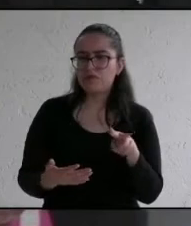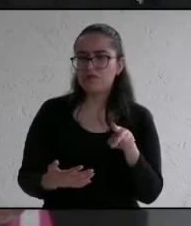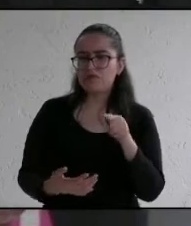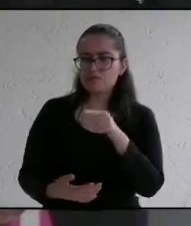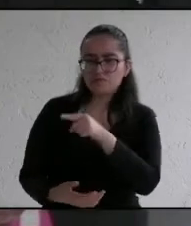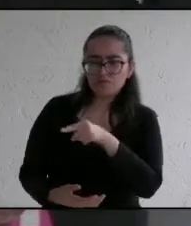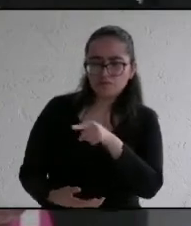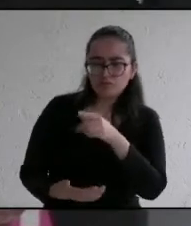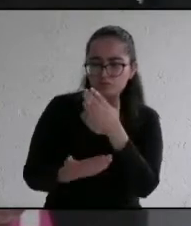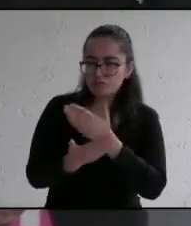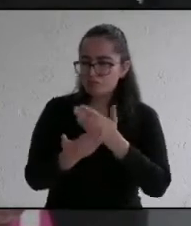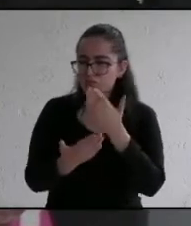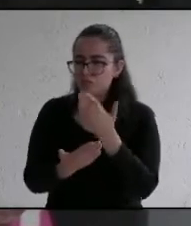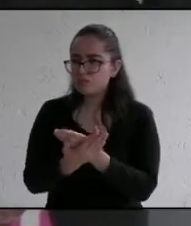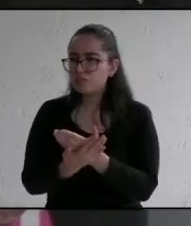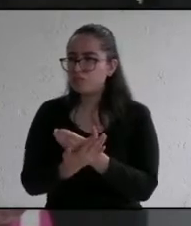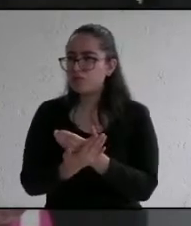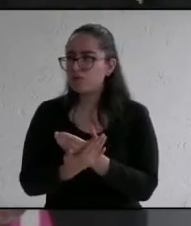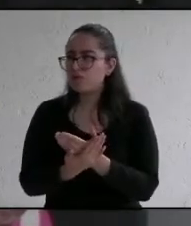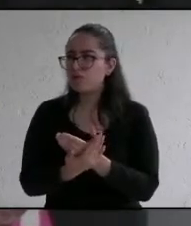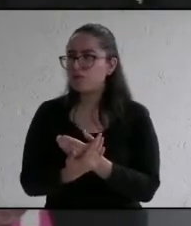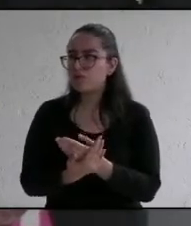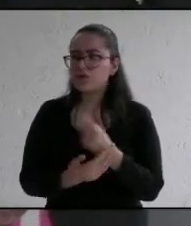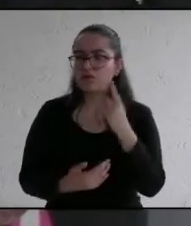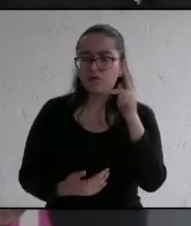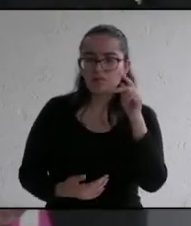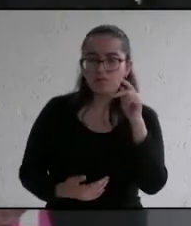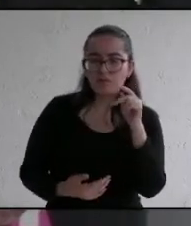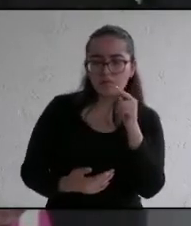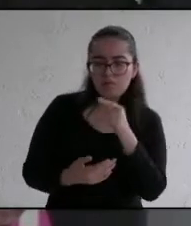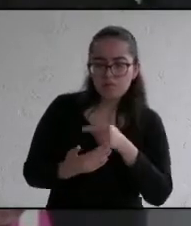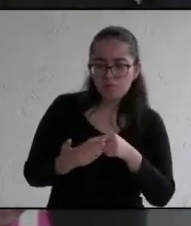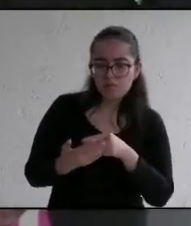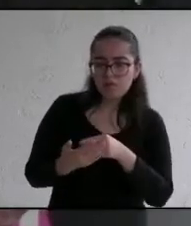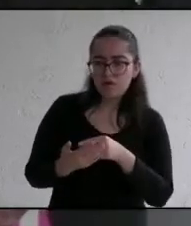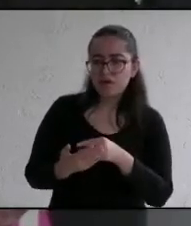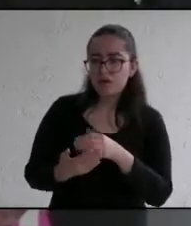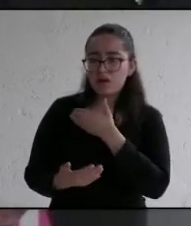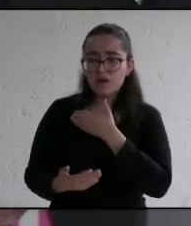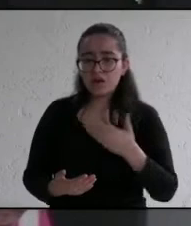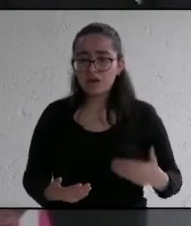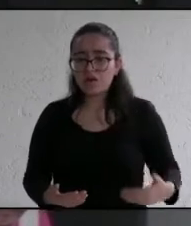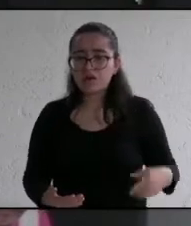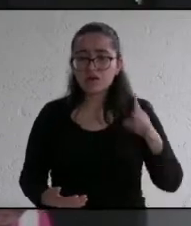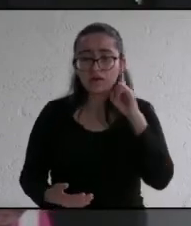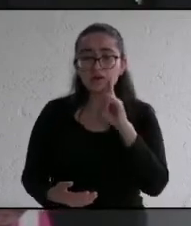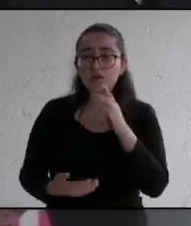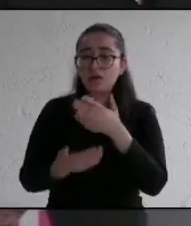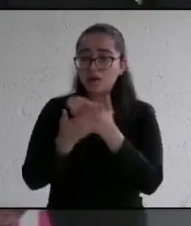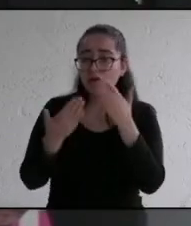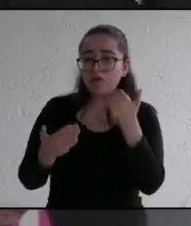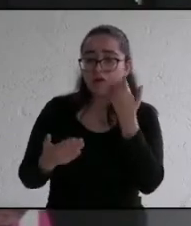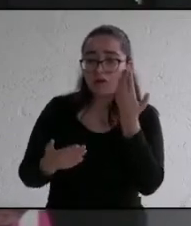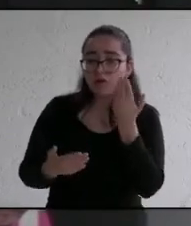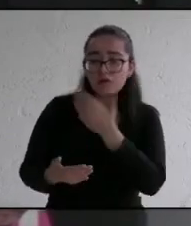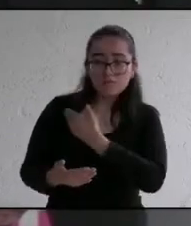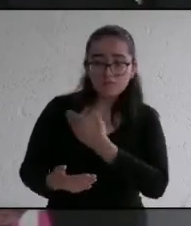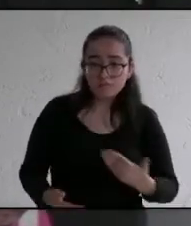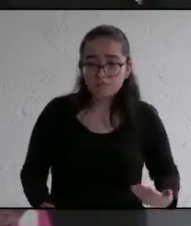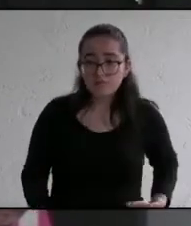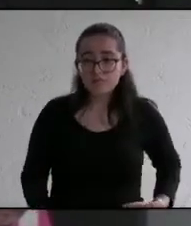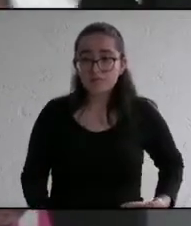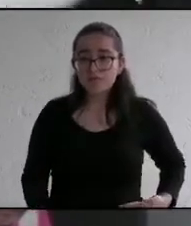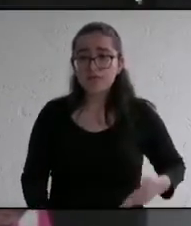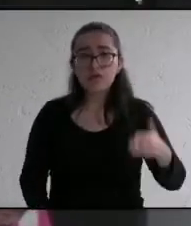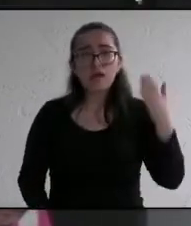registro en la página de los debates del Congreso y la candidata que ahora quiere ser Presidenta Municipal y que hace tres